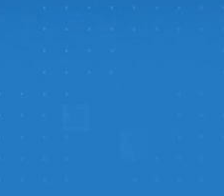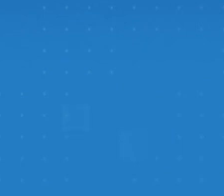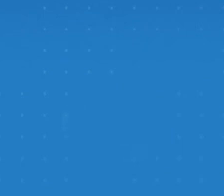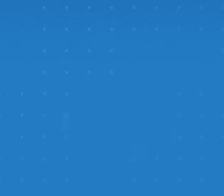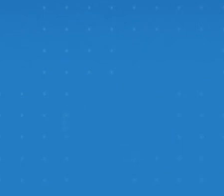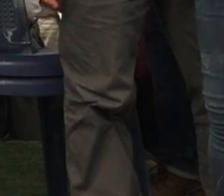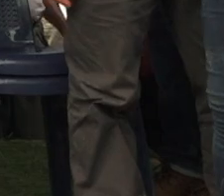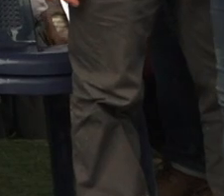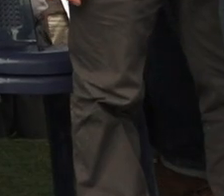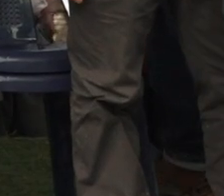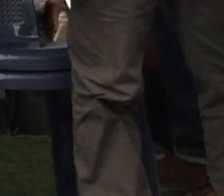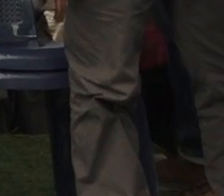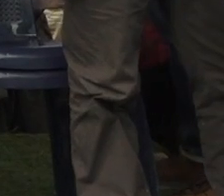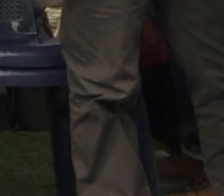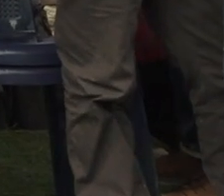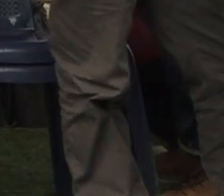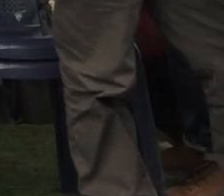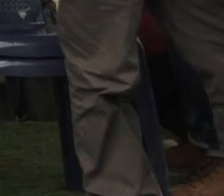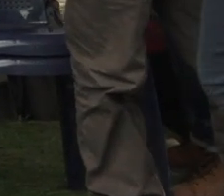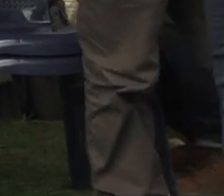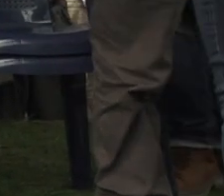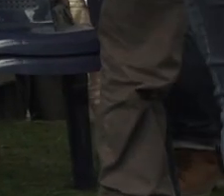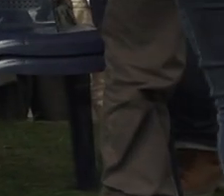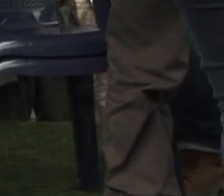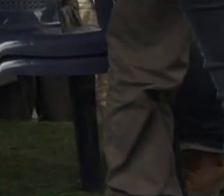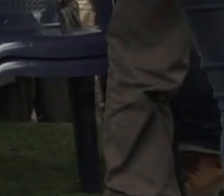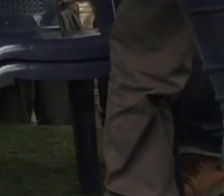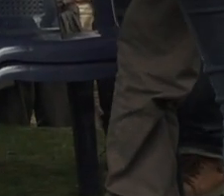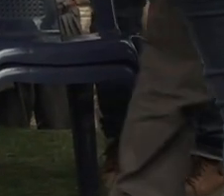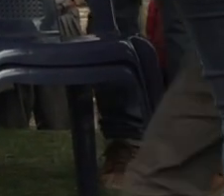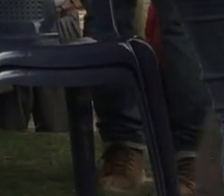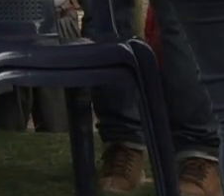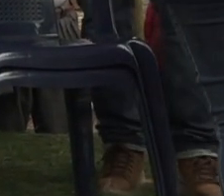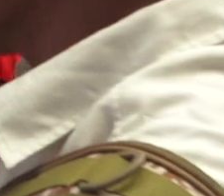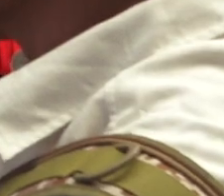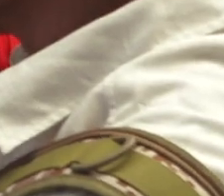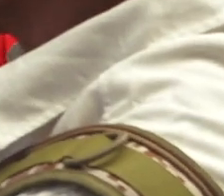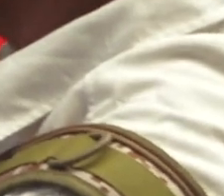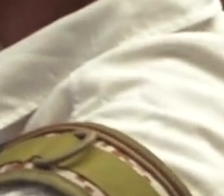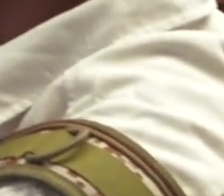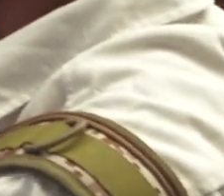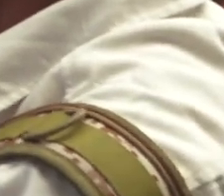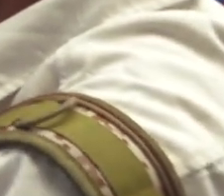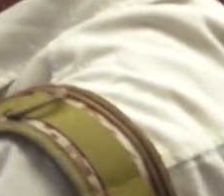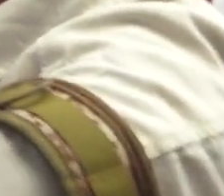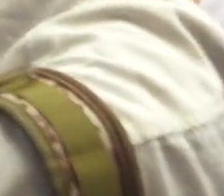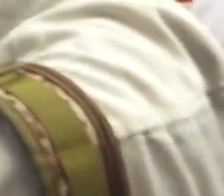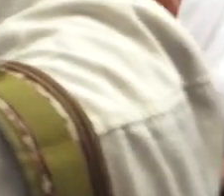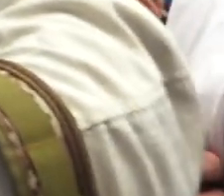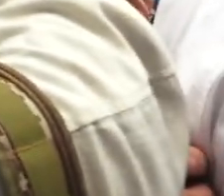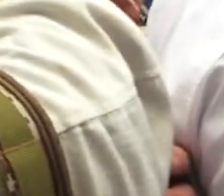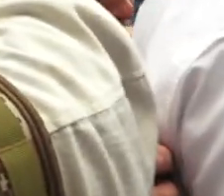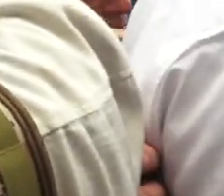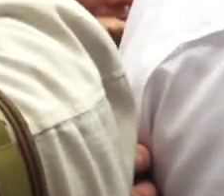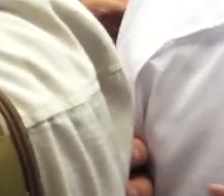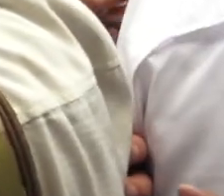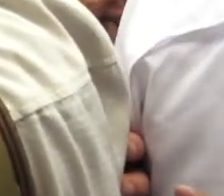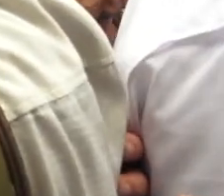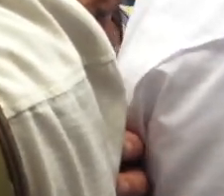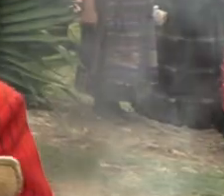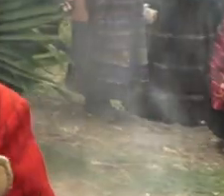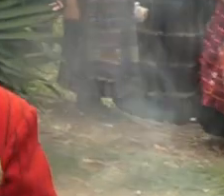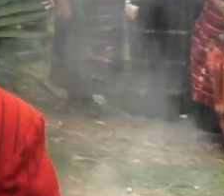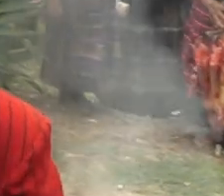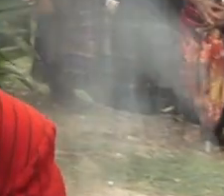recursos. Como parte de la comunidad, compartió que la reunión con el presidente y su visita representa esperanza, ya que